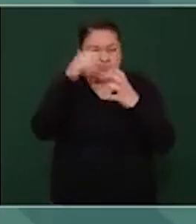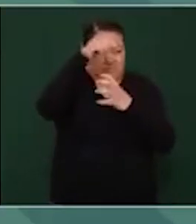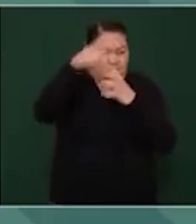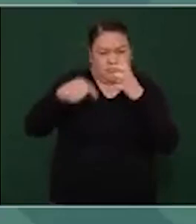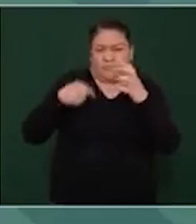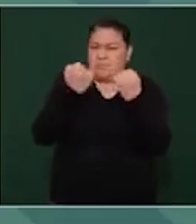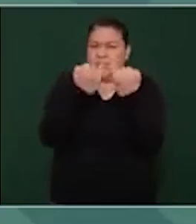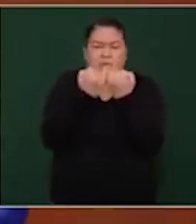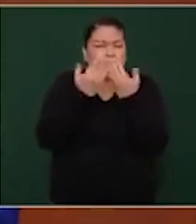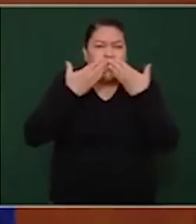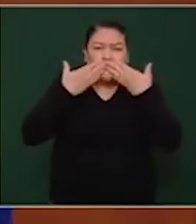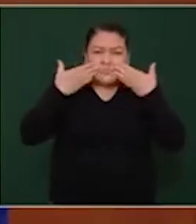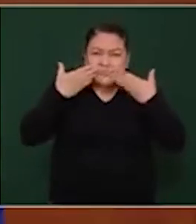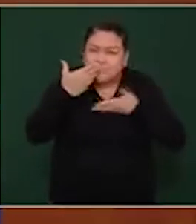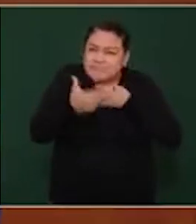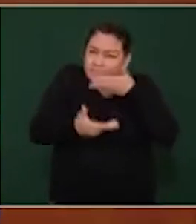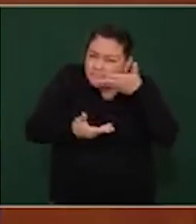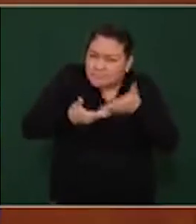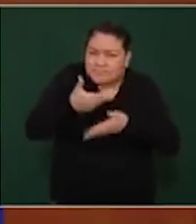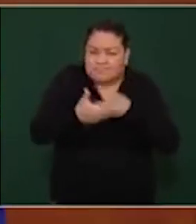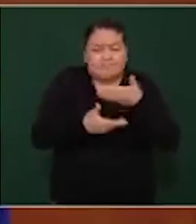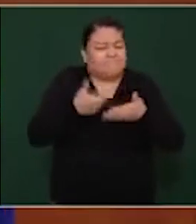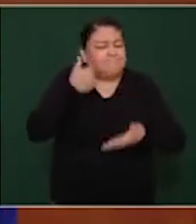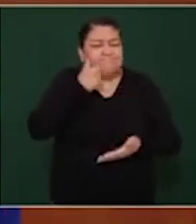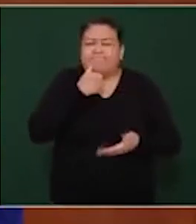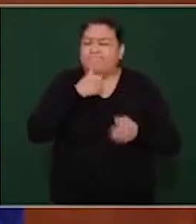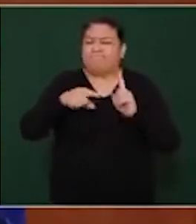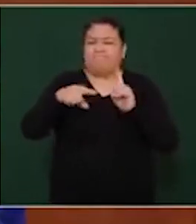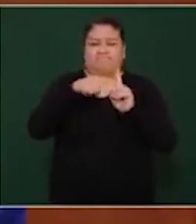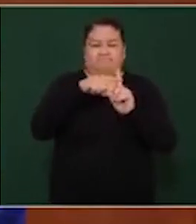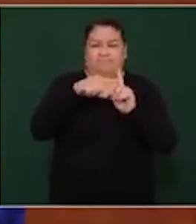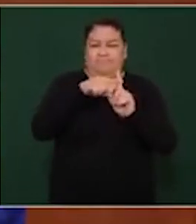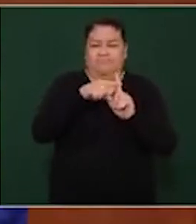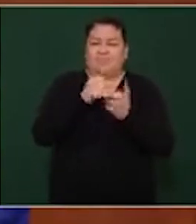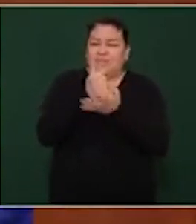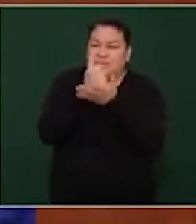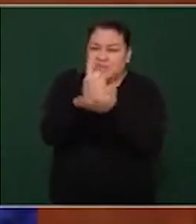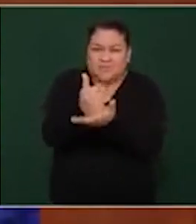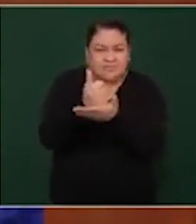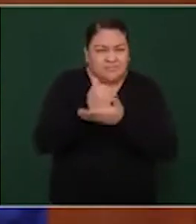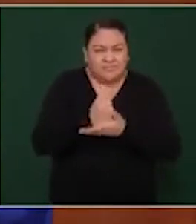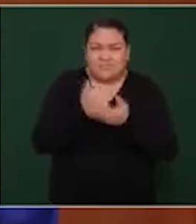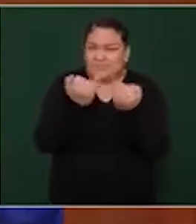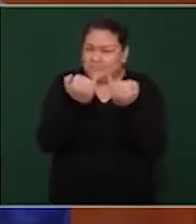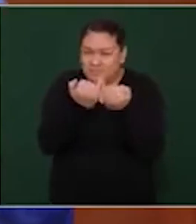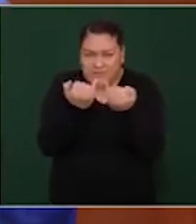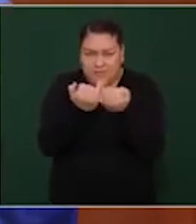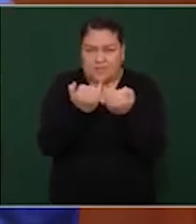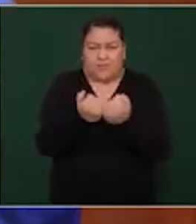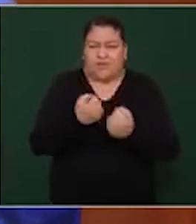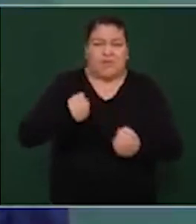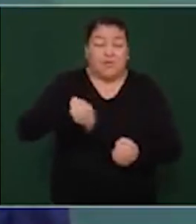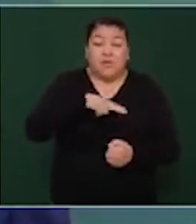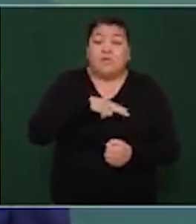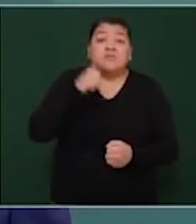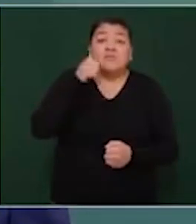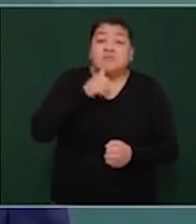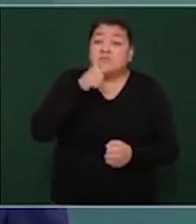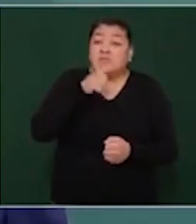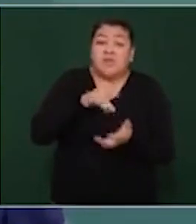del mundo y cooperar, actuar de manera